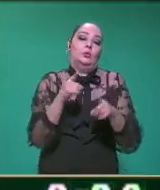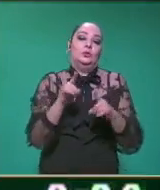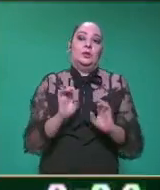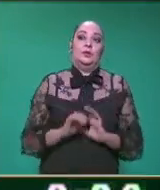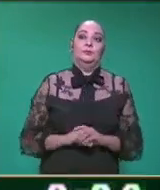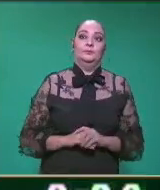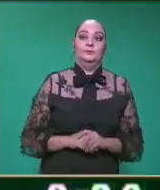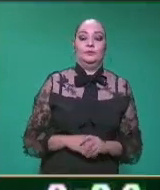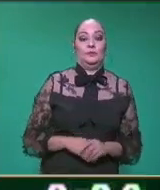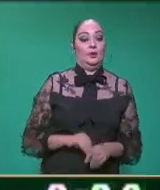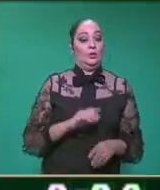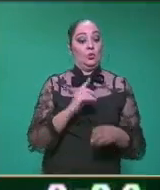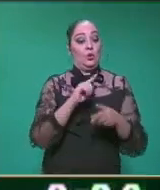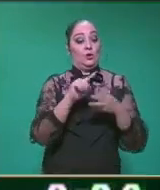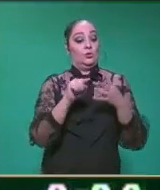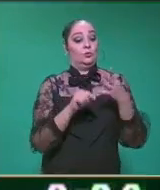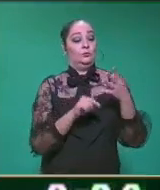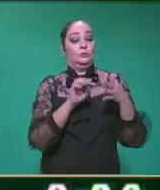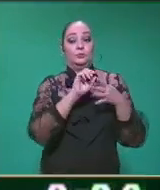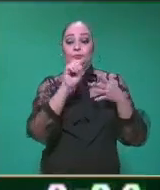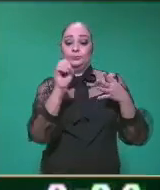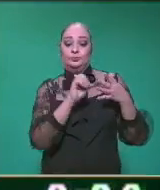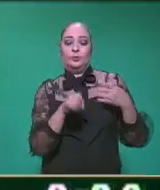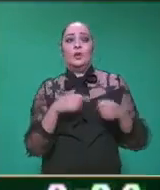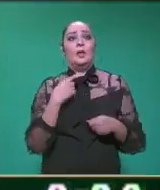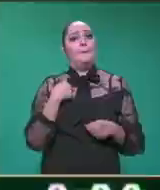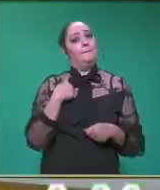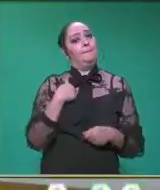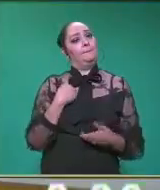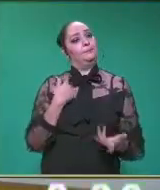cuatro estrofitas. Dice.